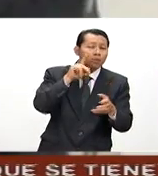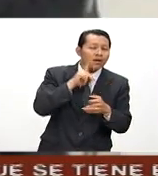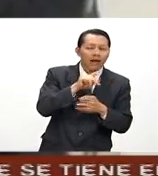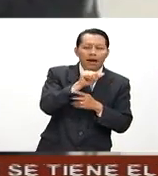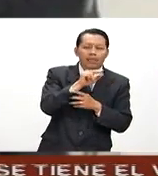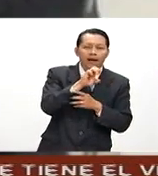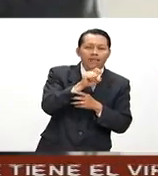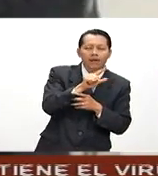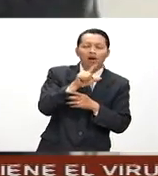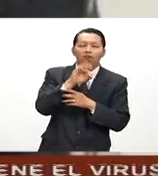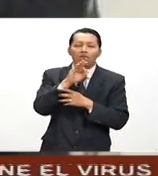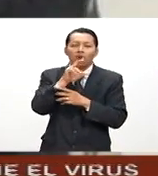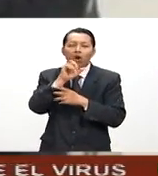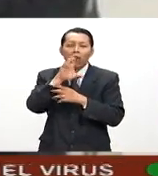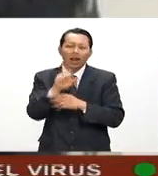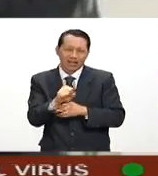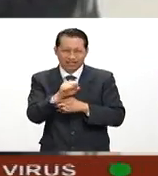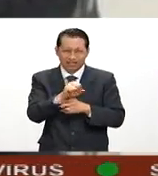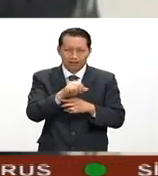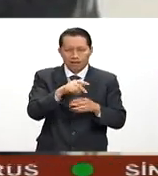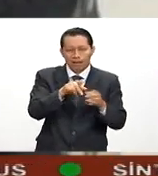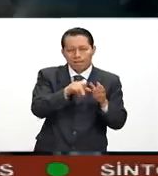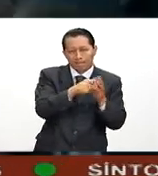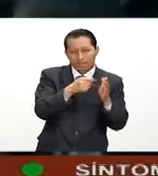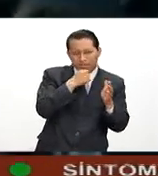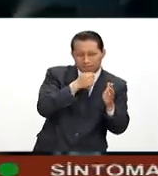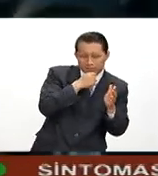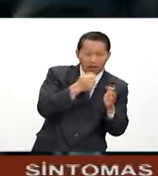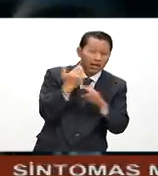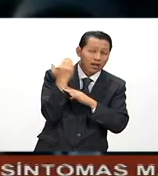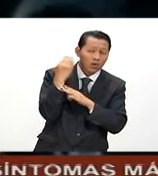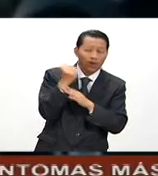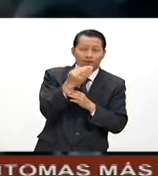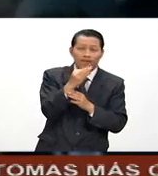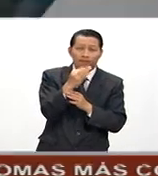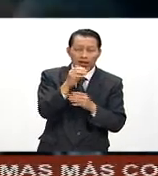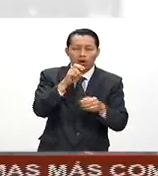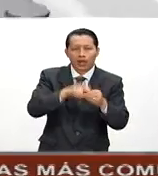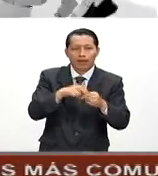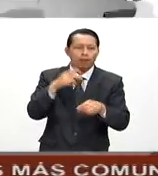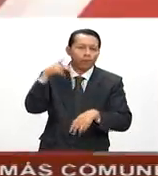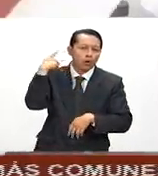Salazar, cuyo cadáver fue encontrado el pasado 9 de febrero en el estado de Puebla.